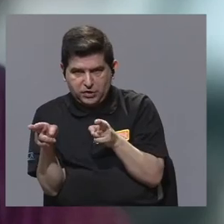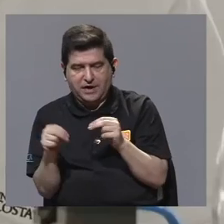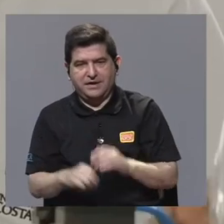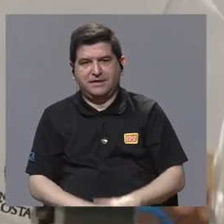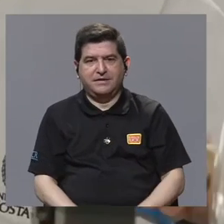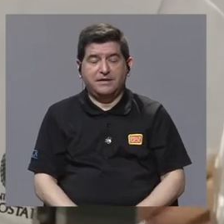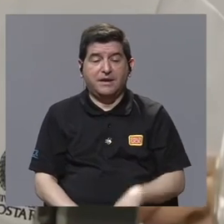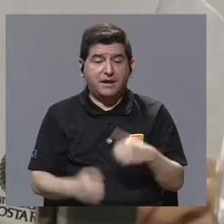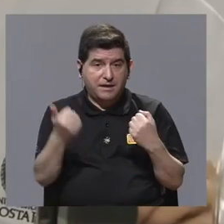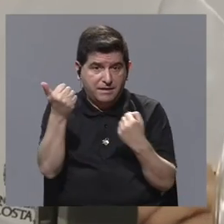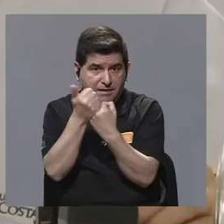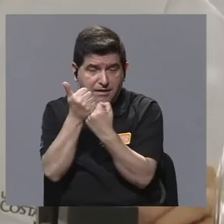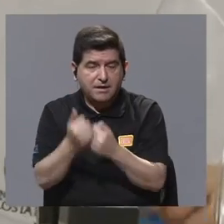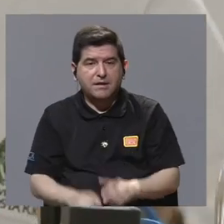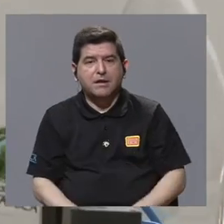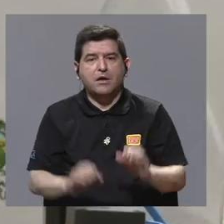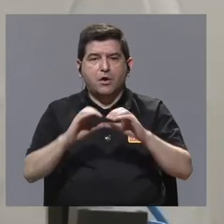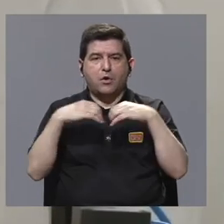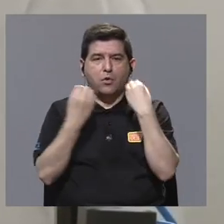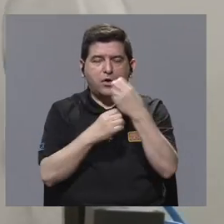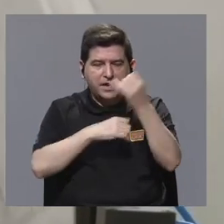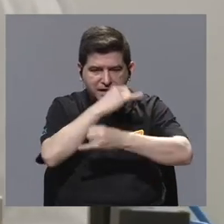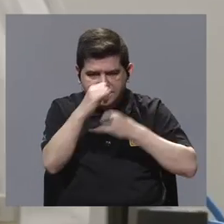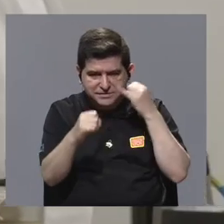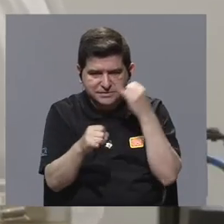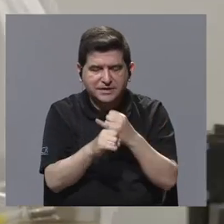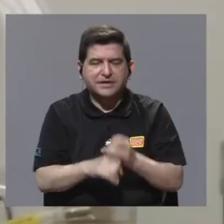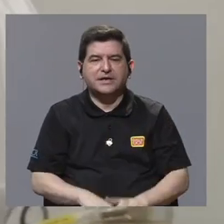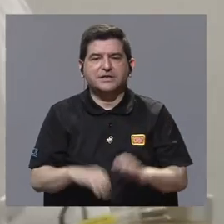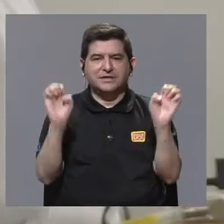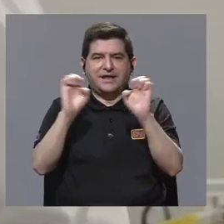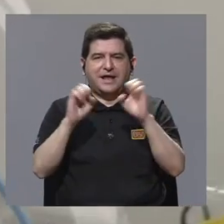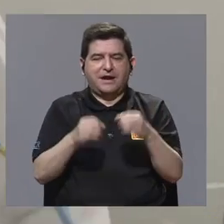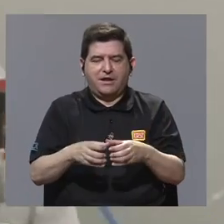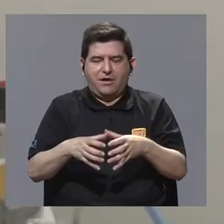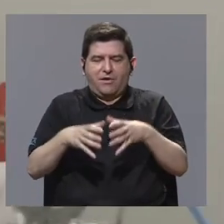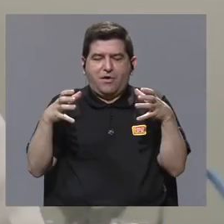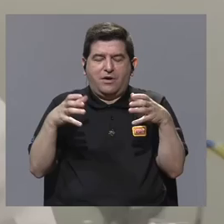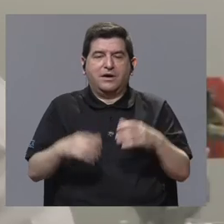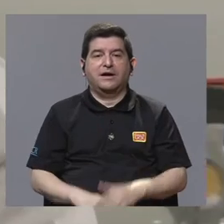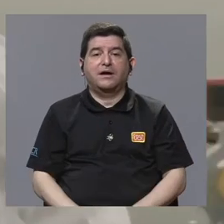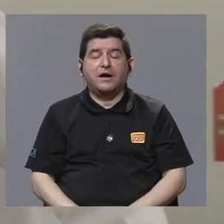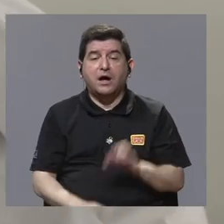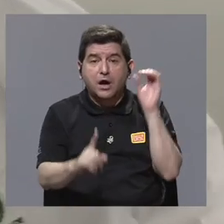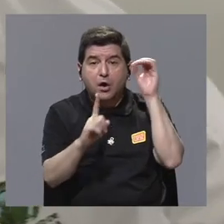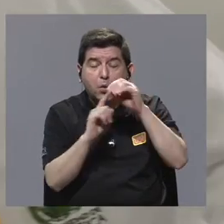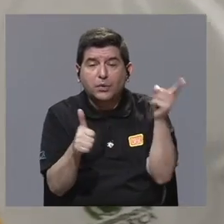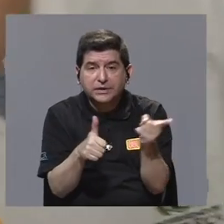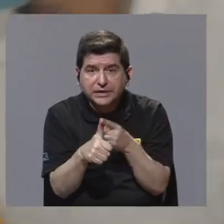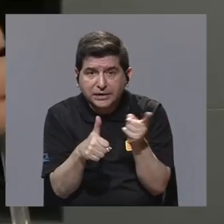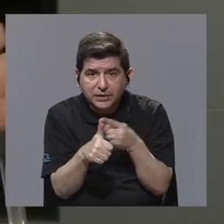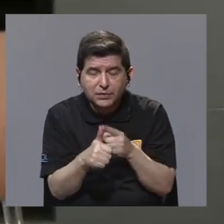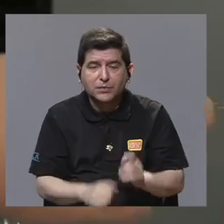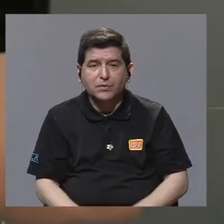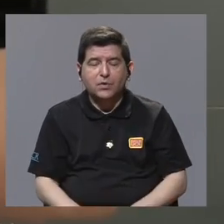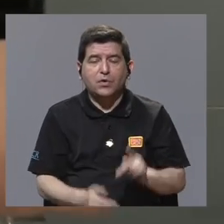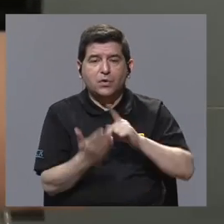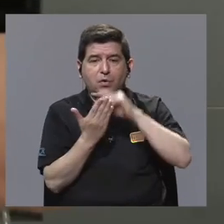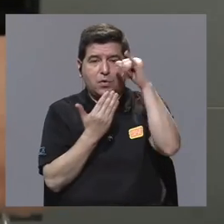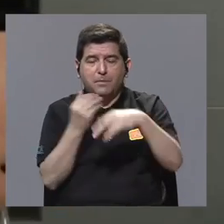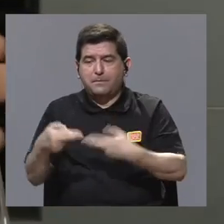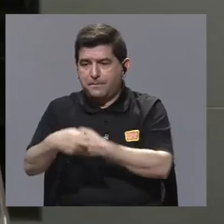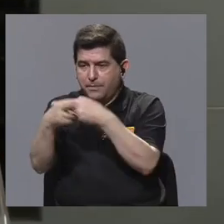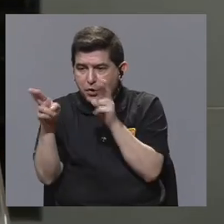que son auspiciados por el Organismo Internacional de Energía Atómica, con el objetivo de primero en el proyecto